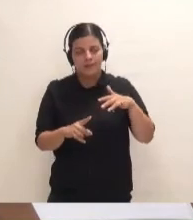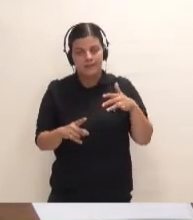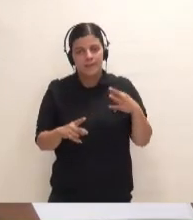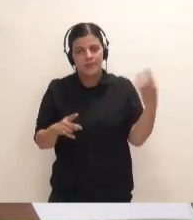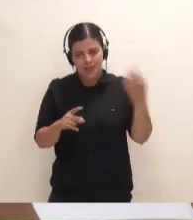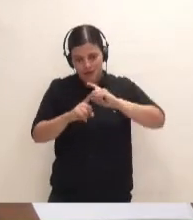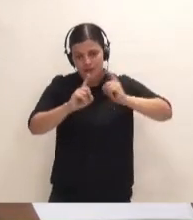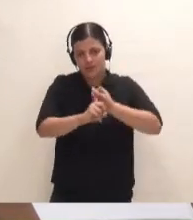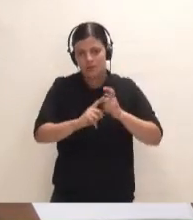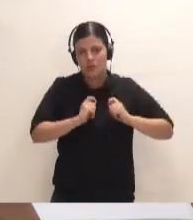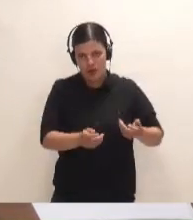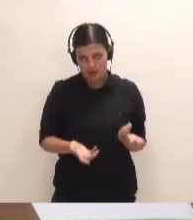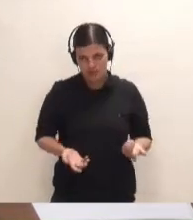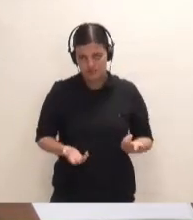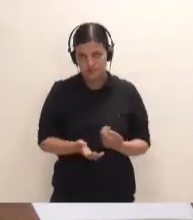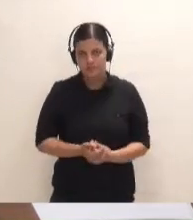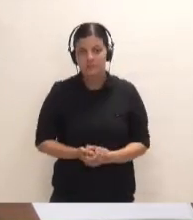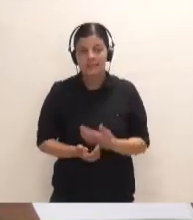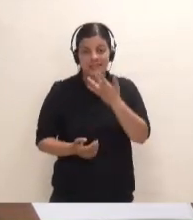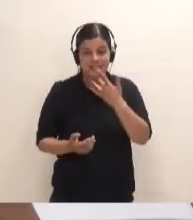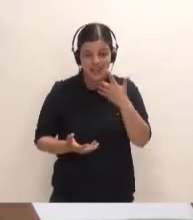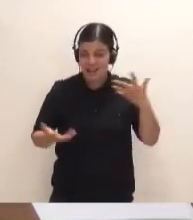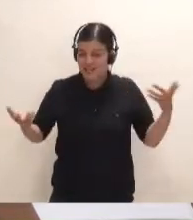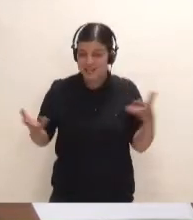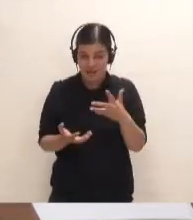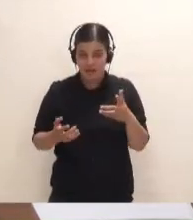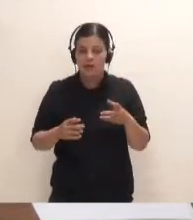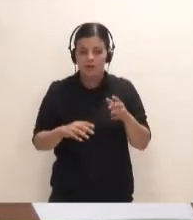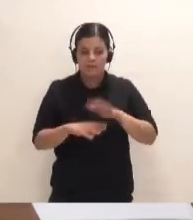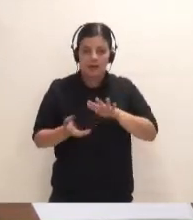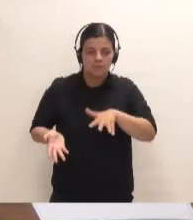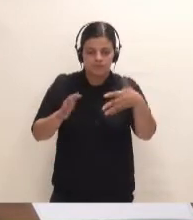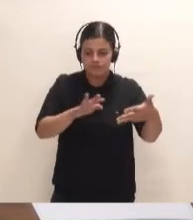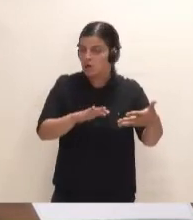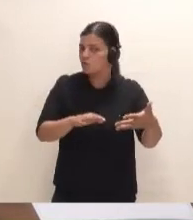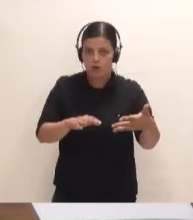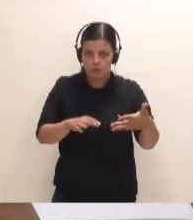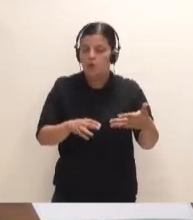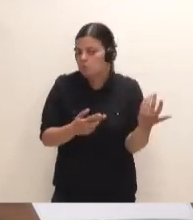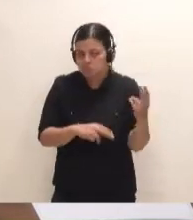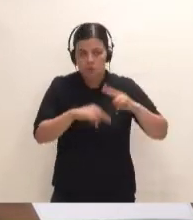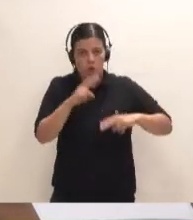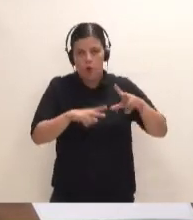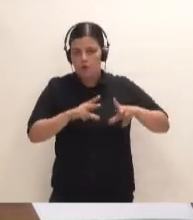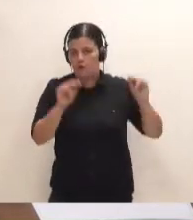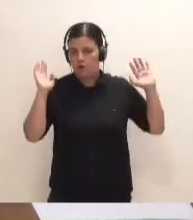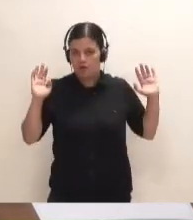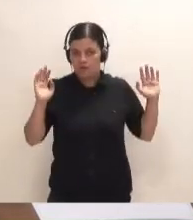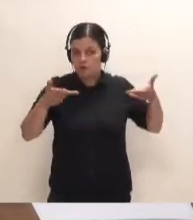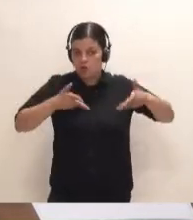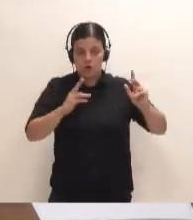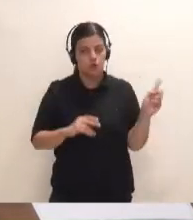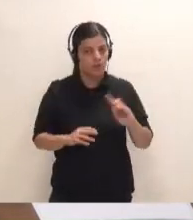resueltos. Si son tan graves como para que no se pueda ejecutar la obra, se dejará de hacer la obra y por lo tanto no se permitirá,